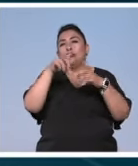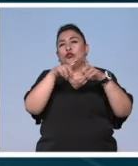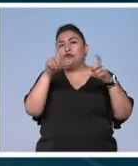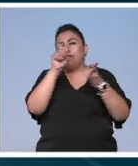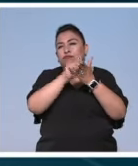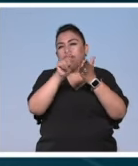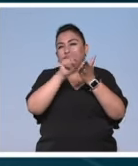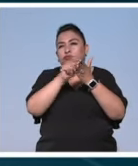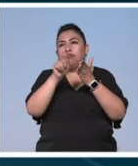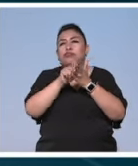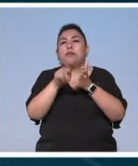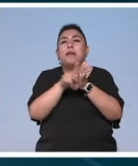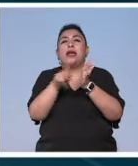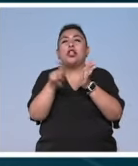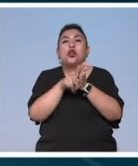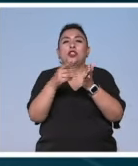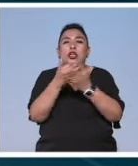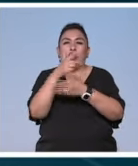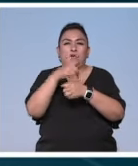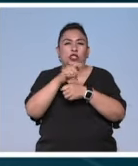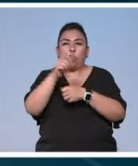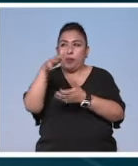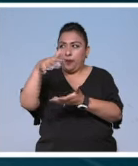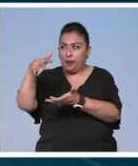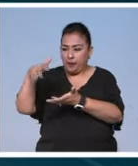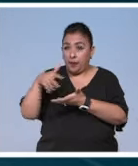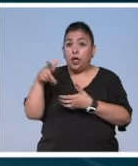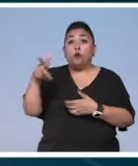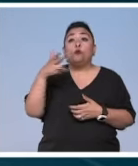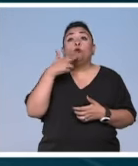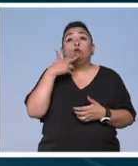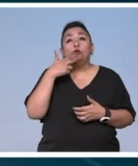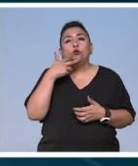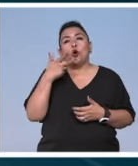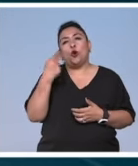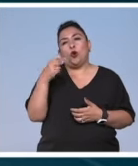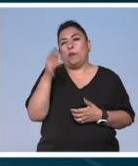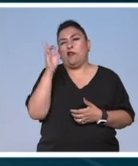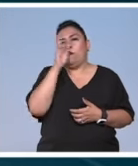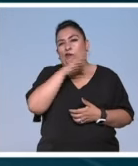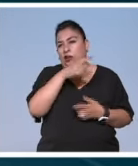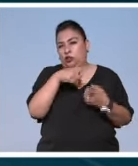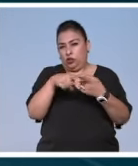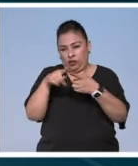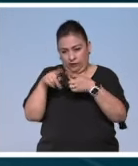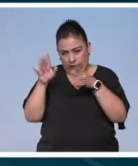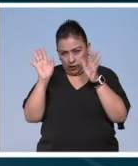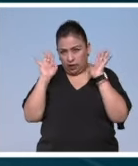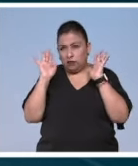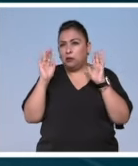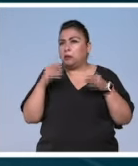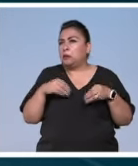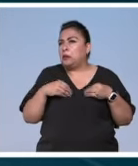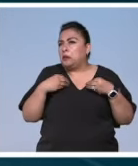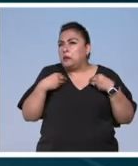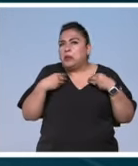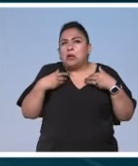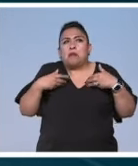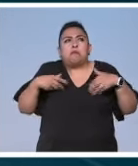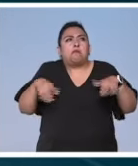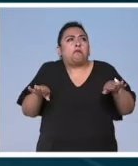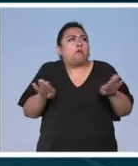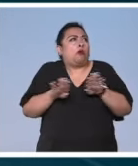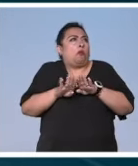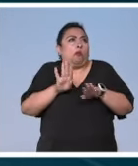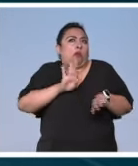publicados en el Nacional y en otros periódicos porque él usó además varios seudónimos vivían como podían los españoles que